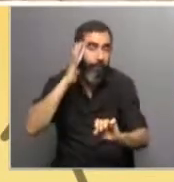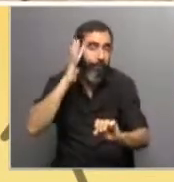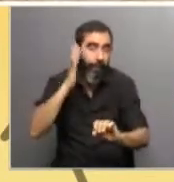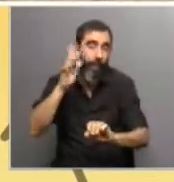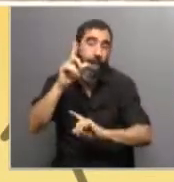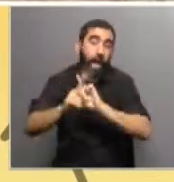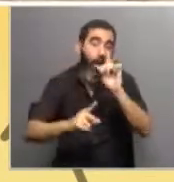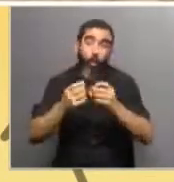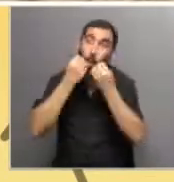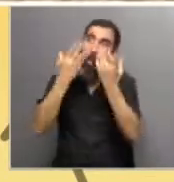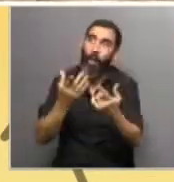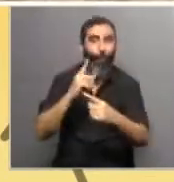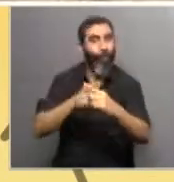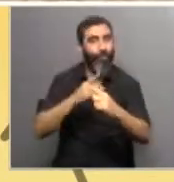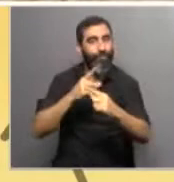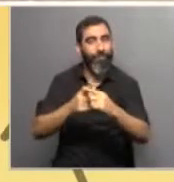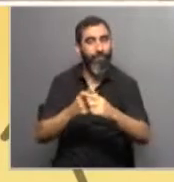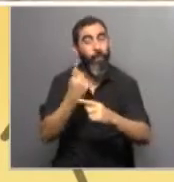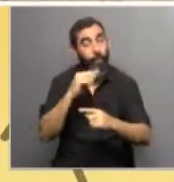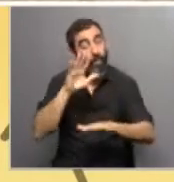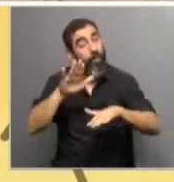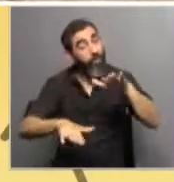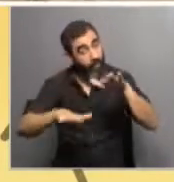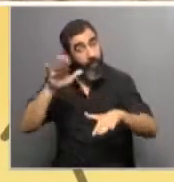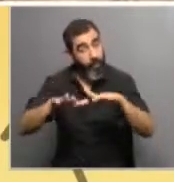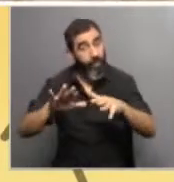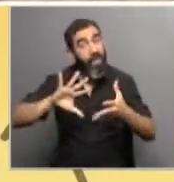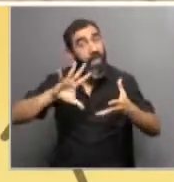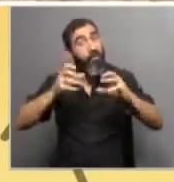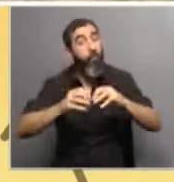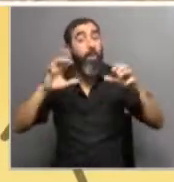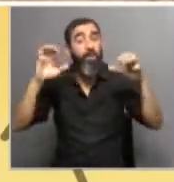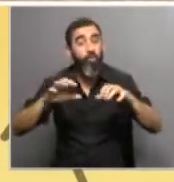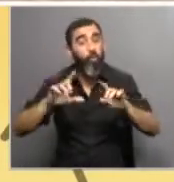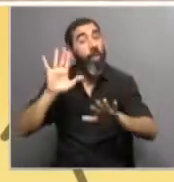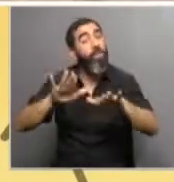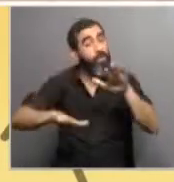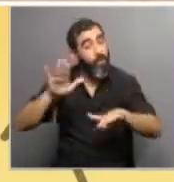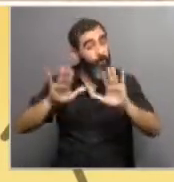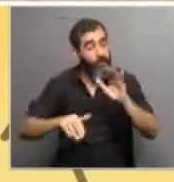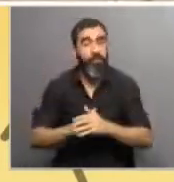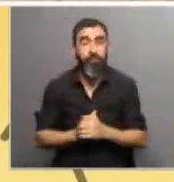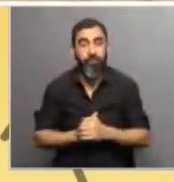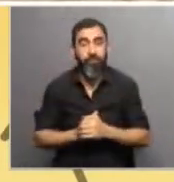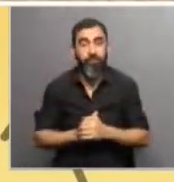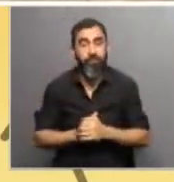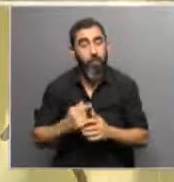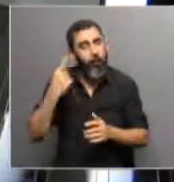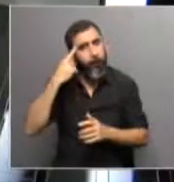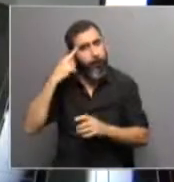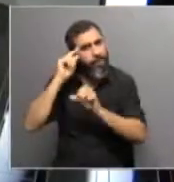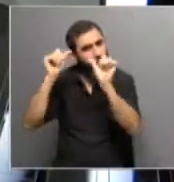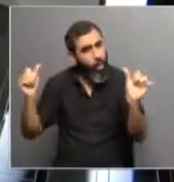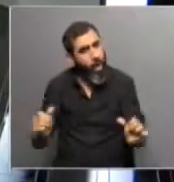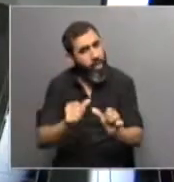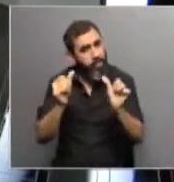en algunos casos, como algo positivo, la forma en que llueve no lo es. Estoy pensando en todas las actividades que